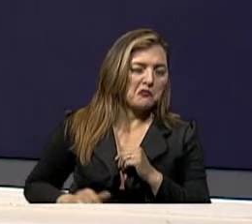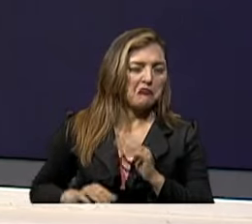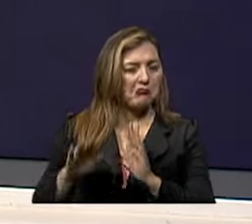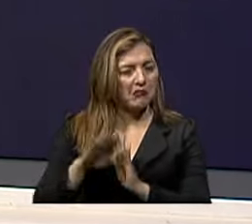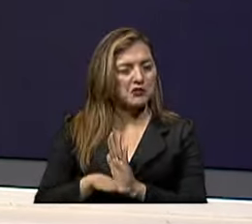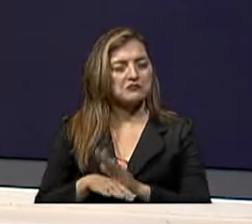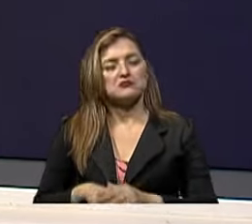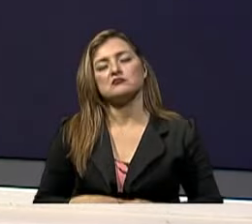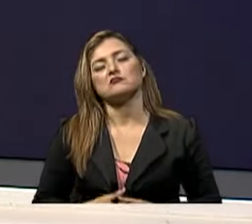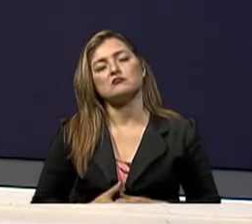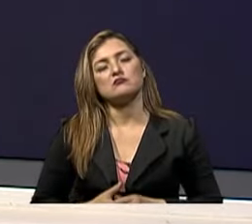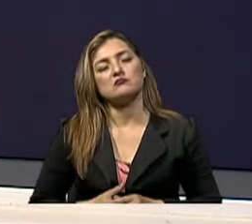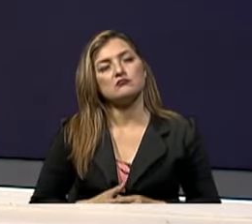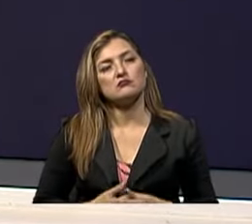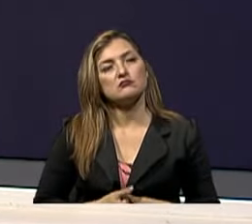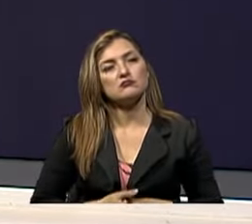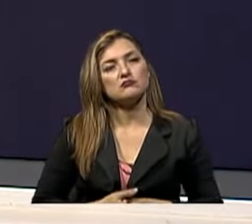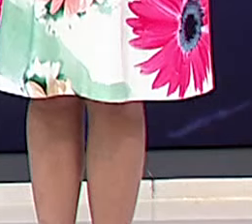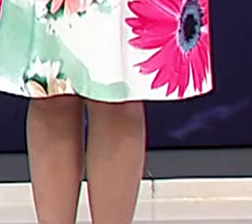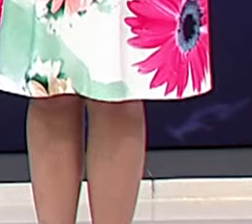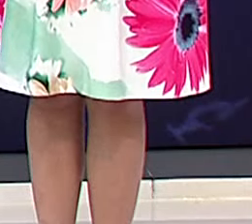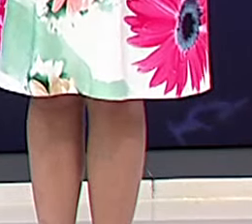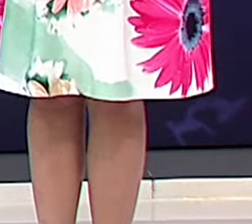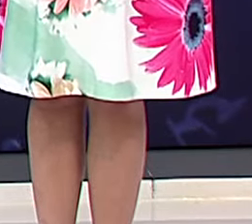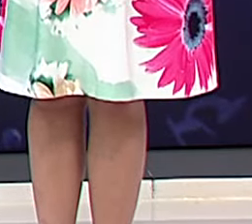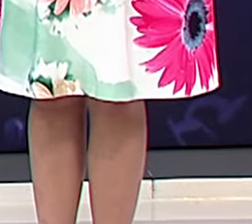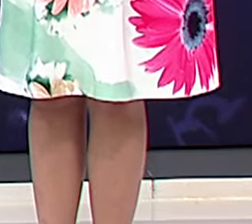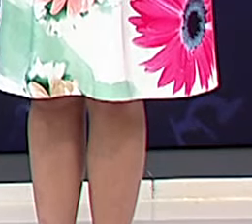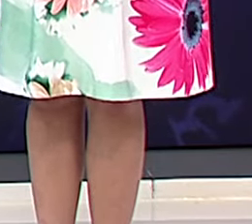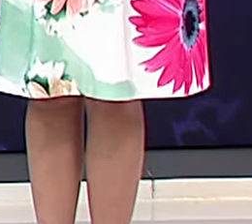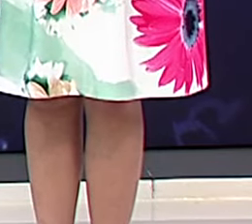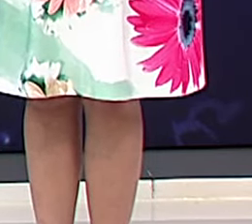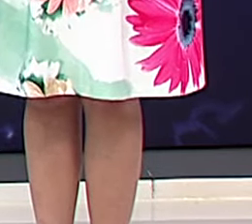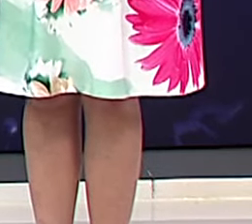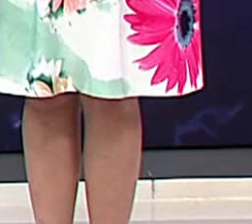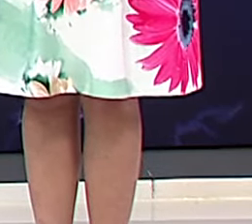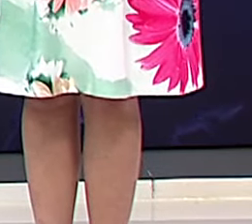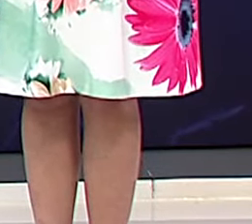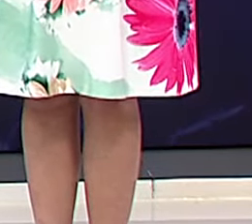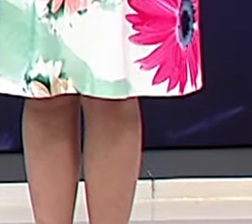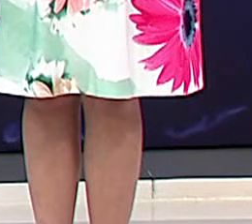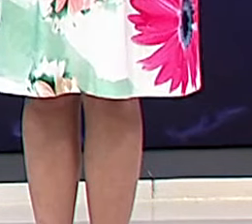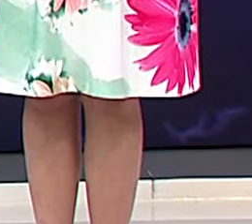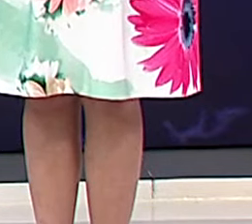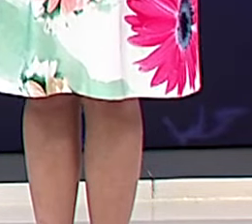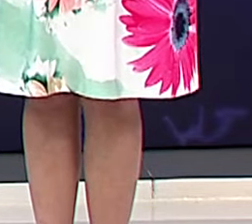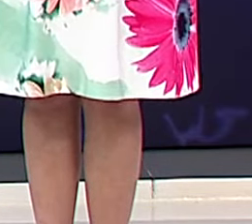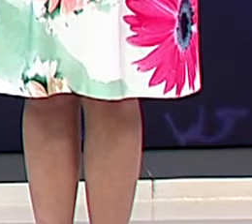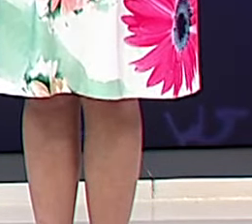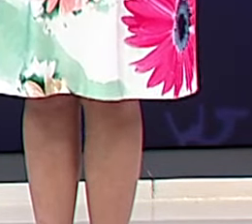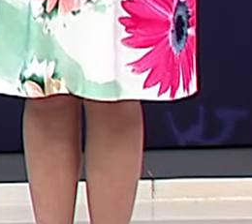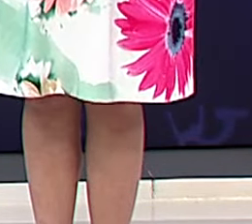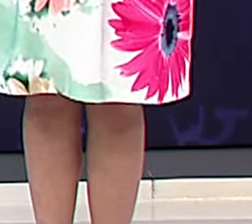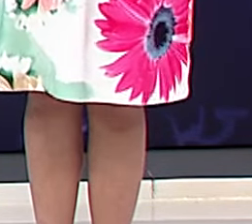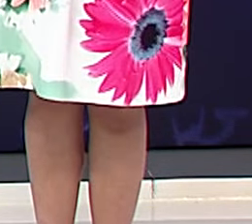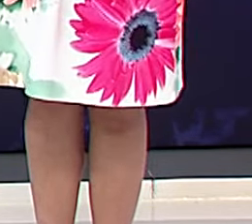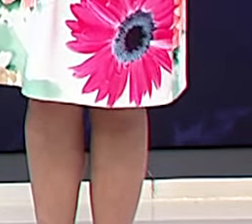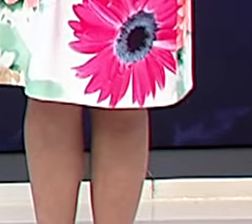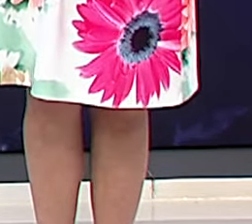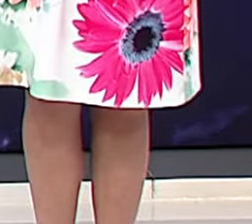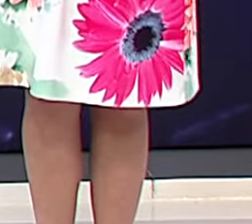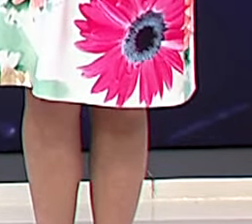caso Sería menos perjudicial Esteban Te invito a que resuelvas La última inquietud Que nos hacen también En las calles